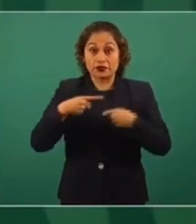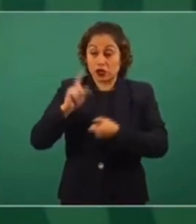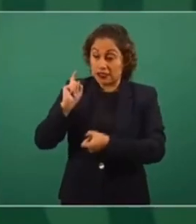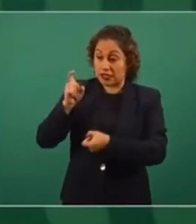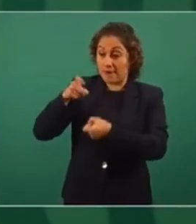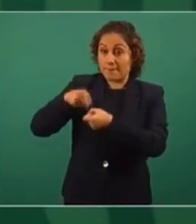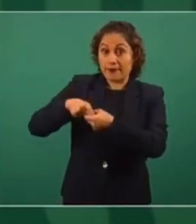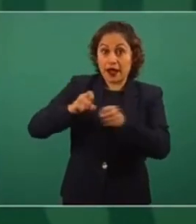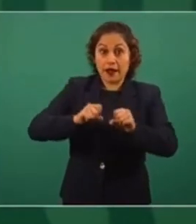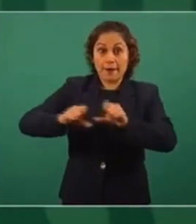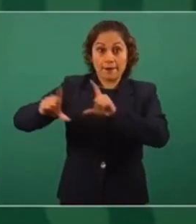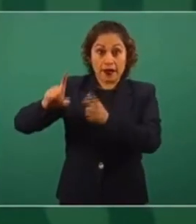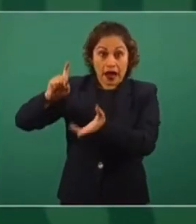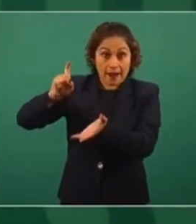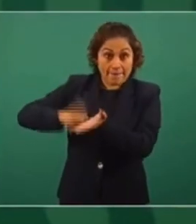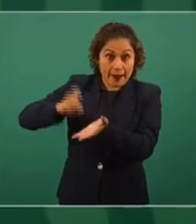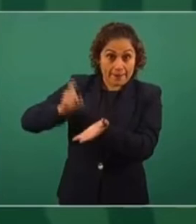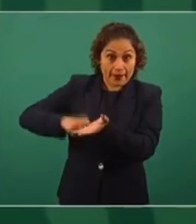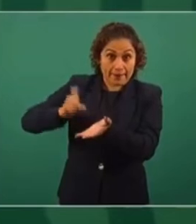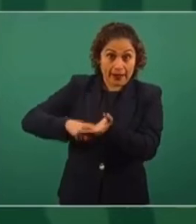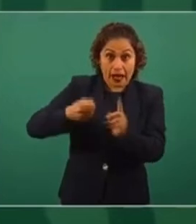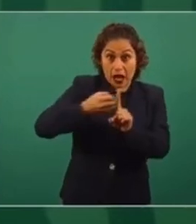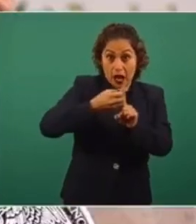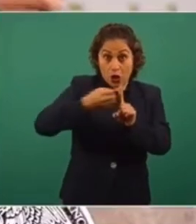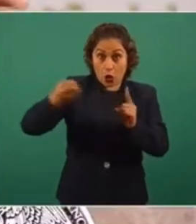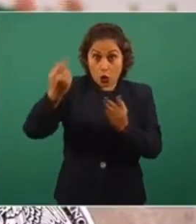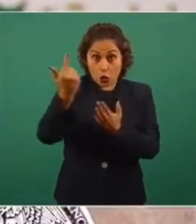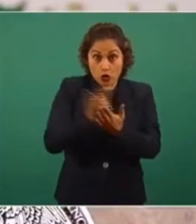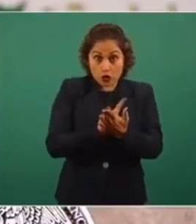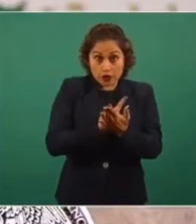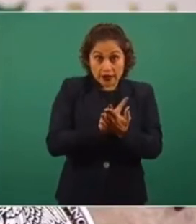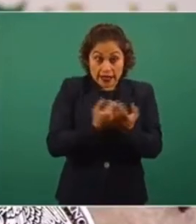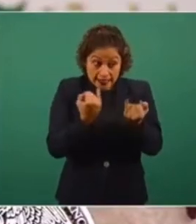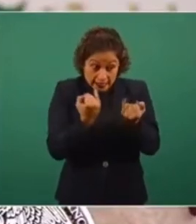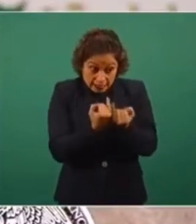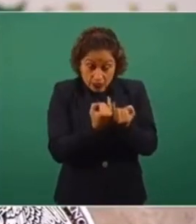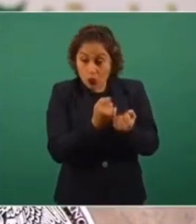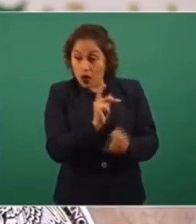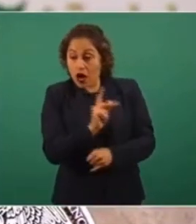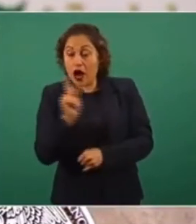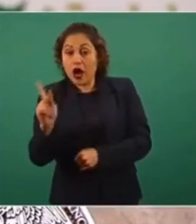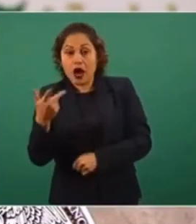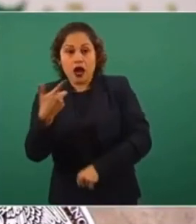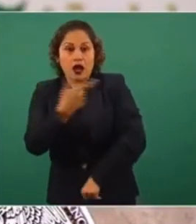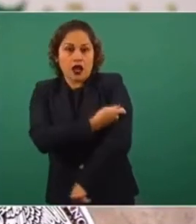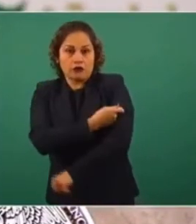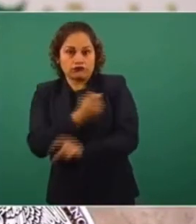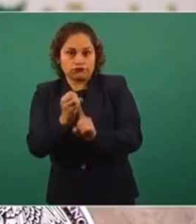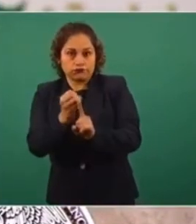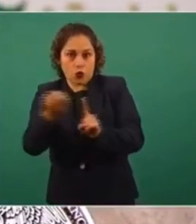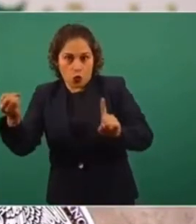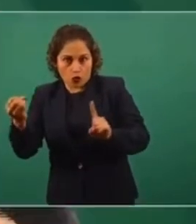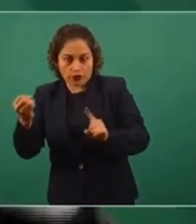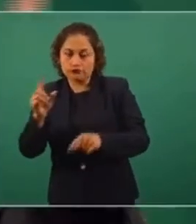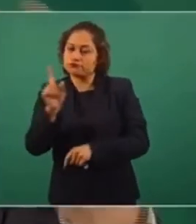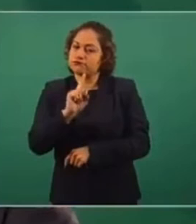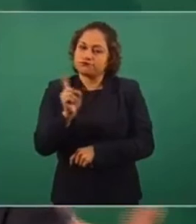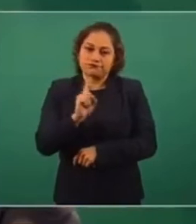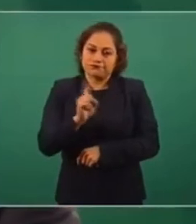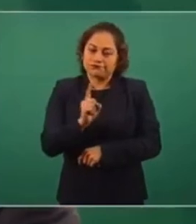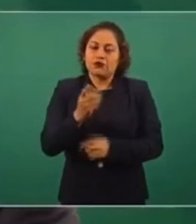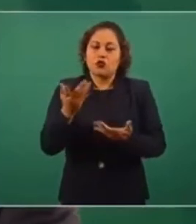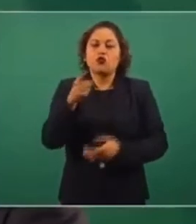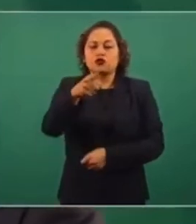alguna con el orden de vacunación. No tenga usted persona adulta mayor, familiar de una persona adulta mayor, y en su